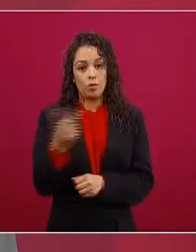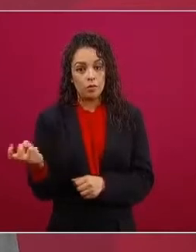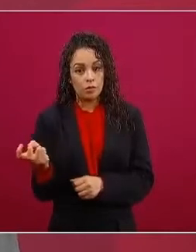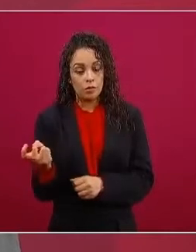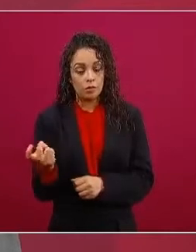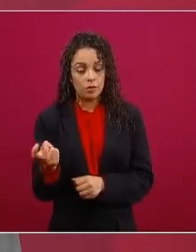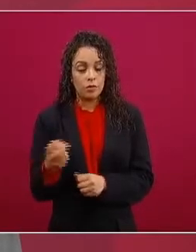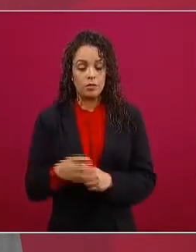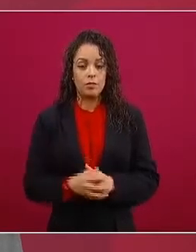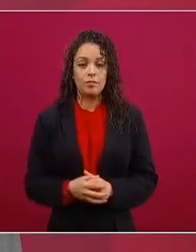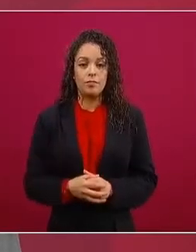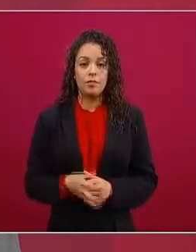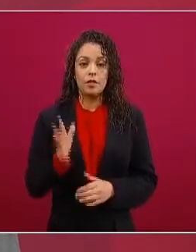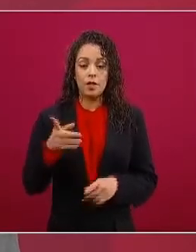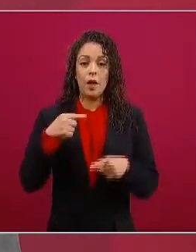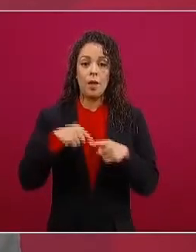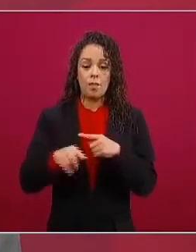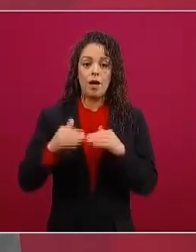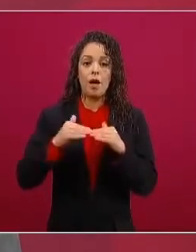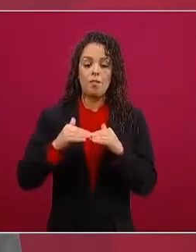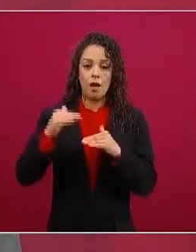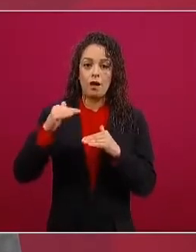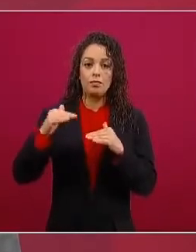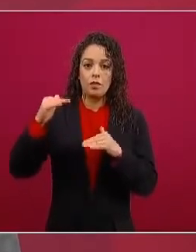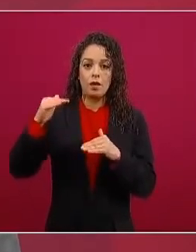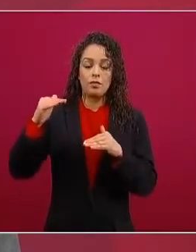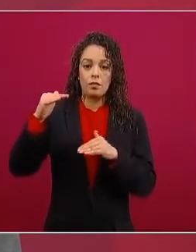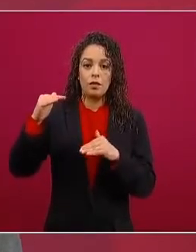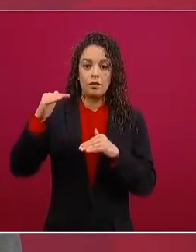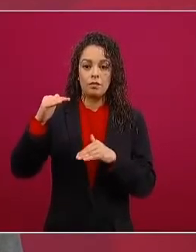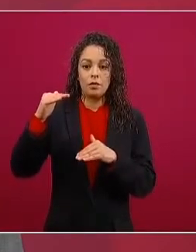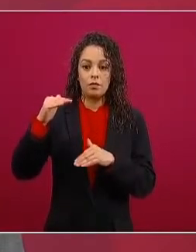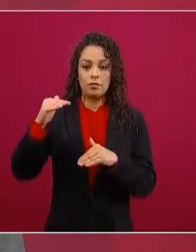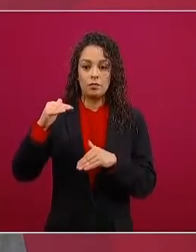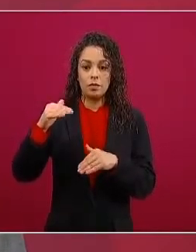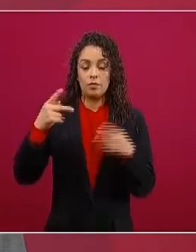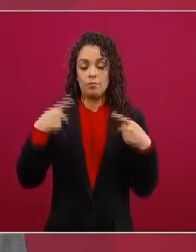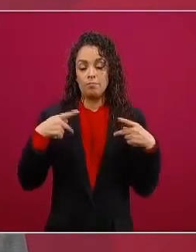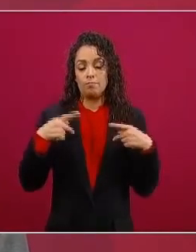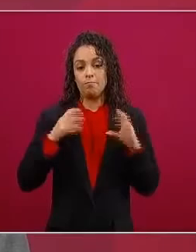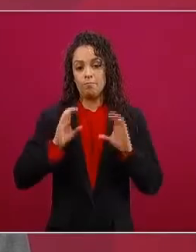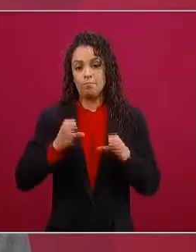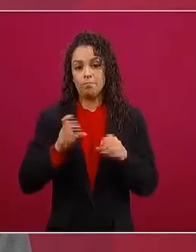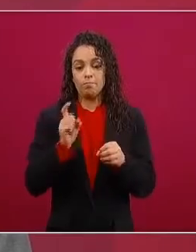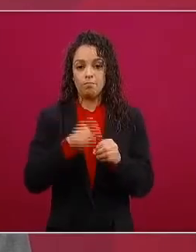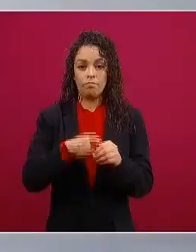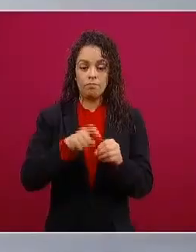incrementando el número de elementos de la Guardia Nacional